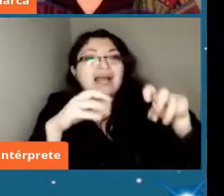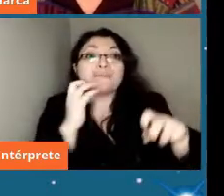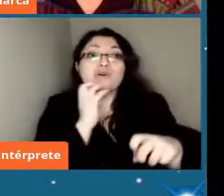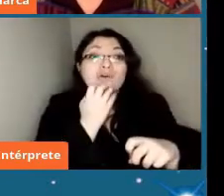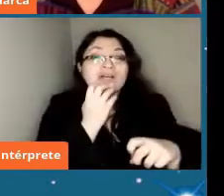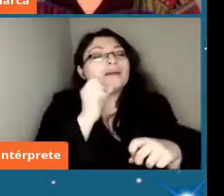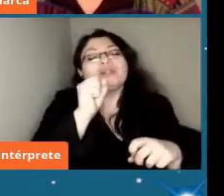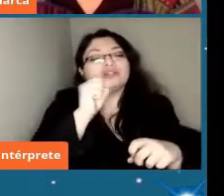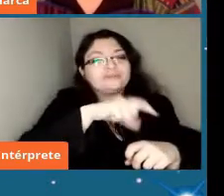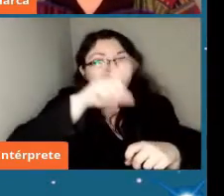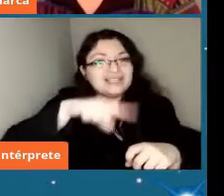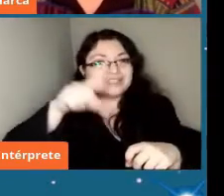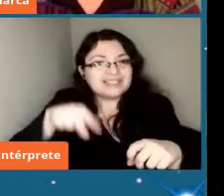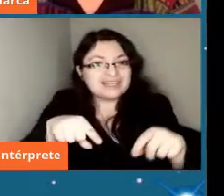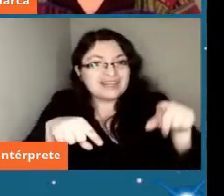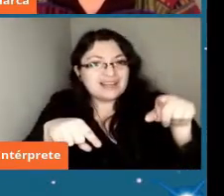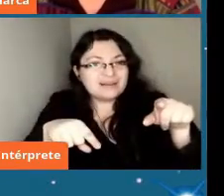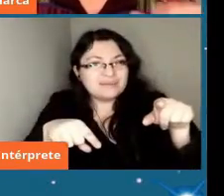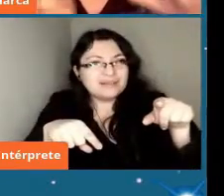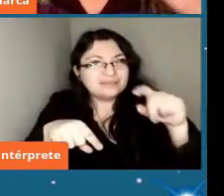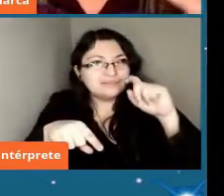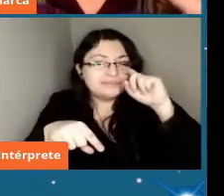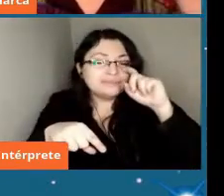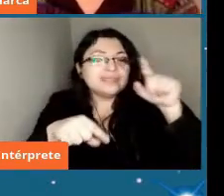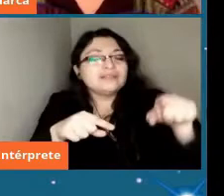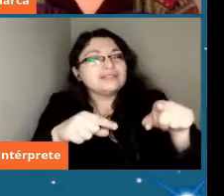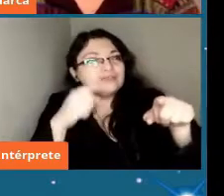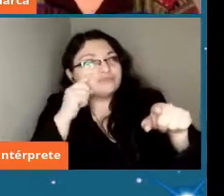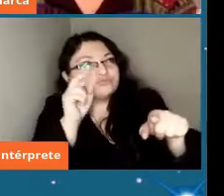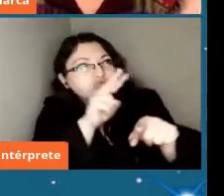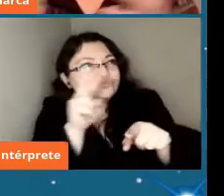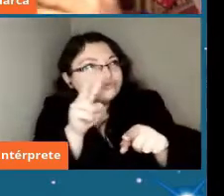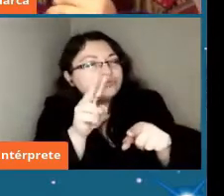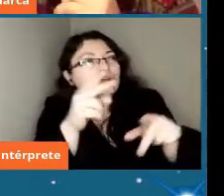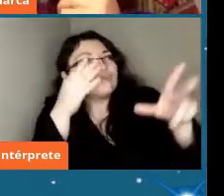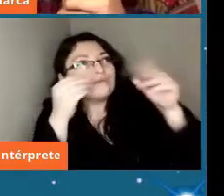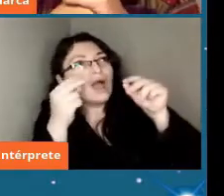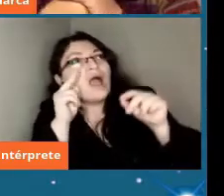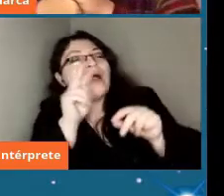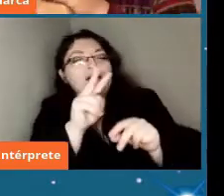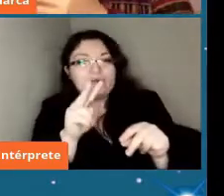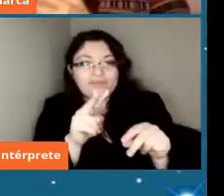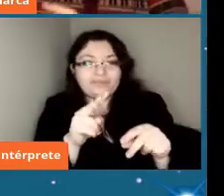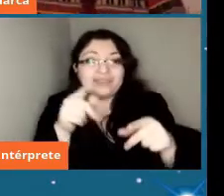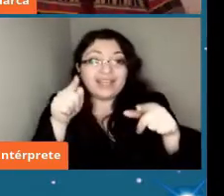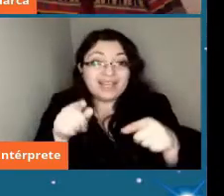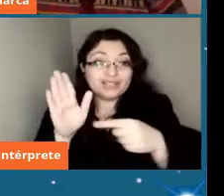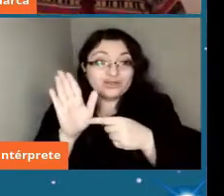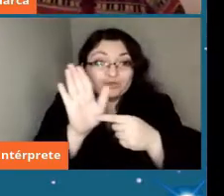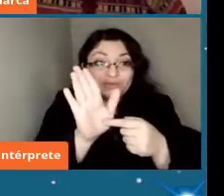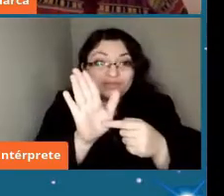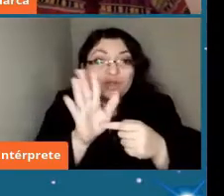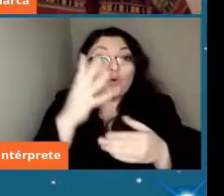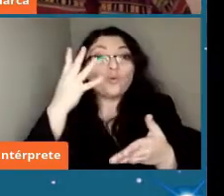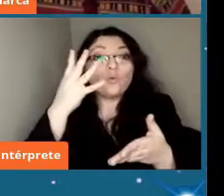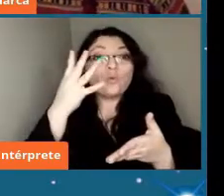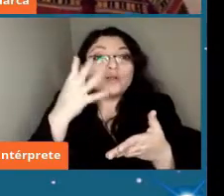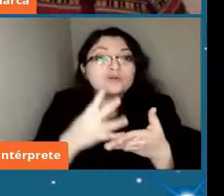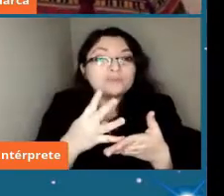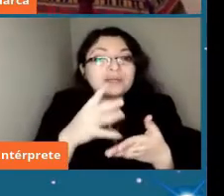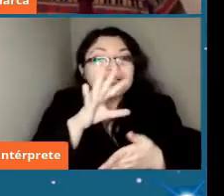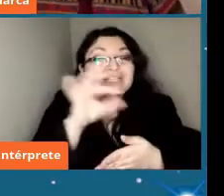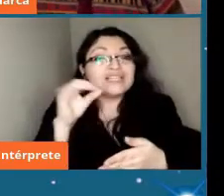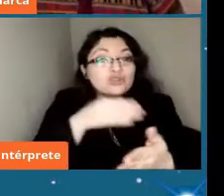acá un video que muestra entonces estas primeras épocas 4.500 millones de años atrás